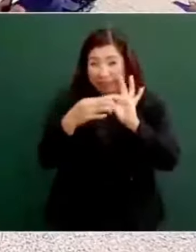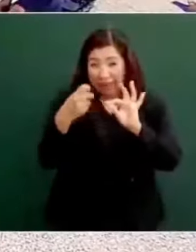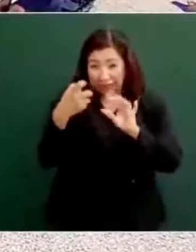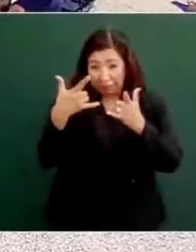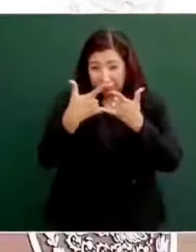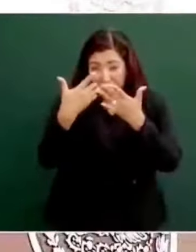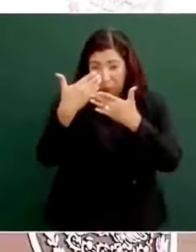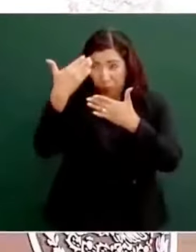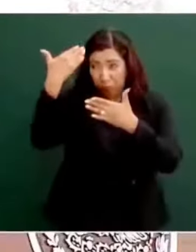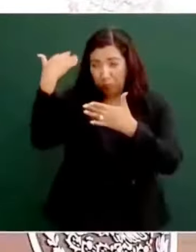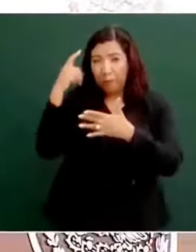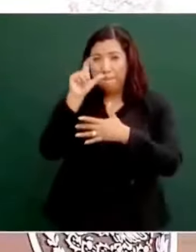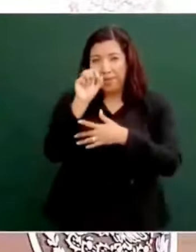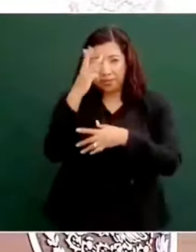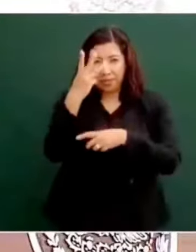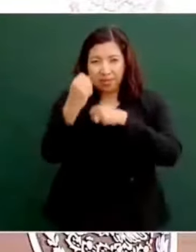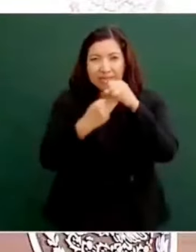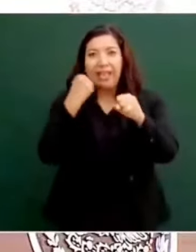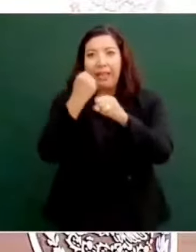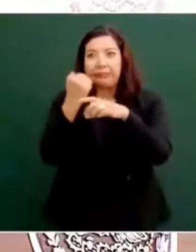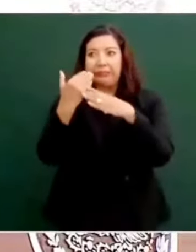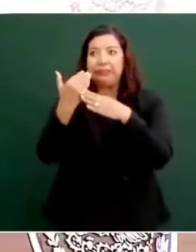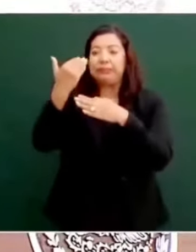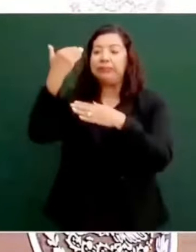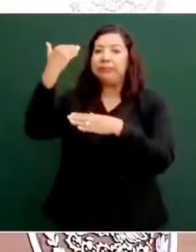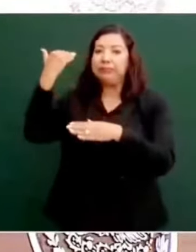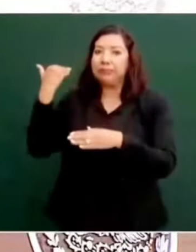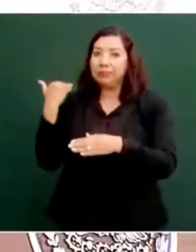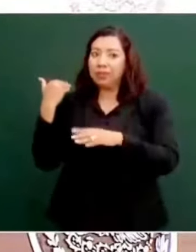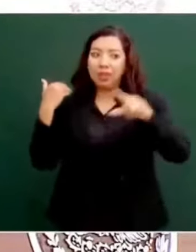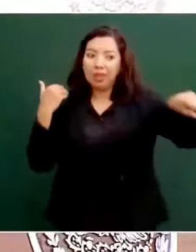no querían,